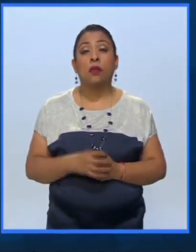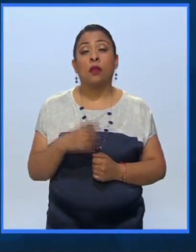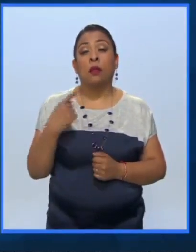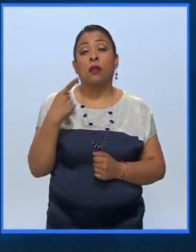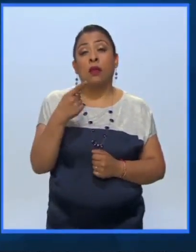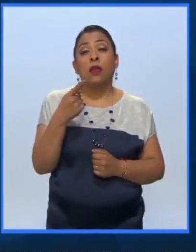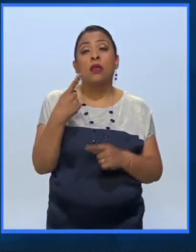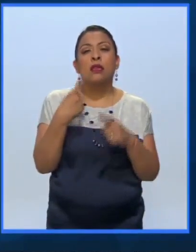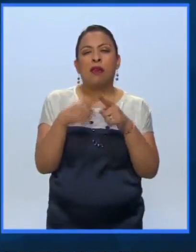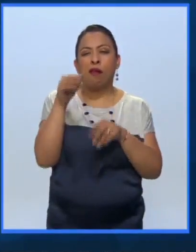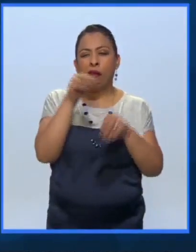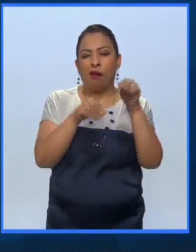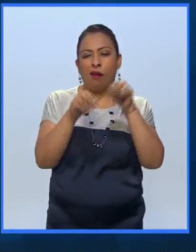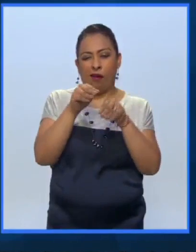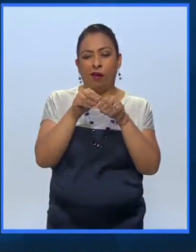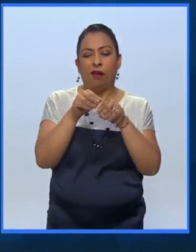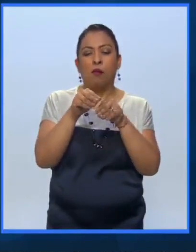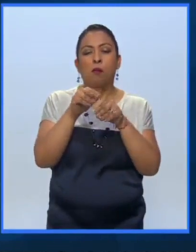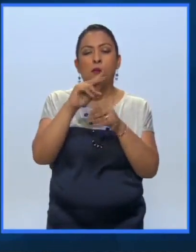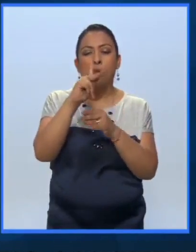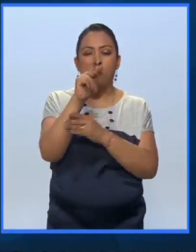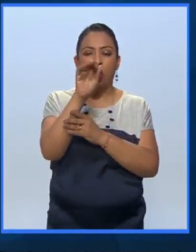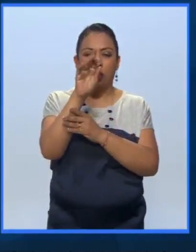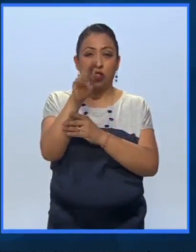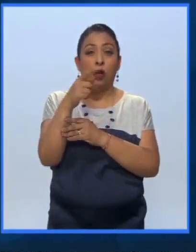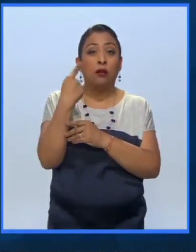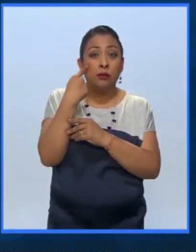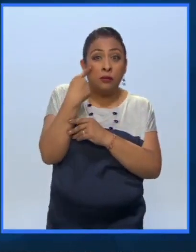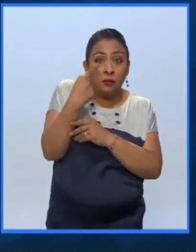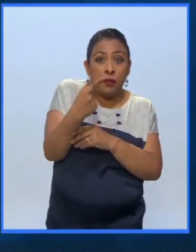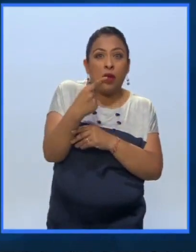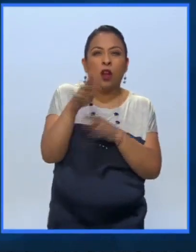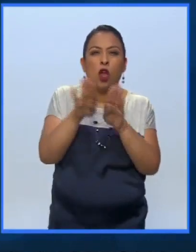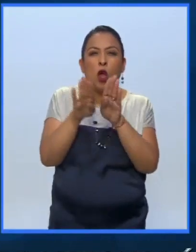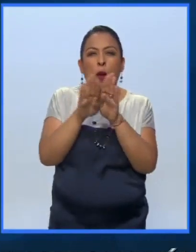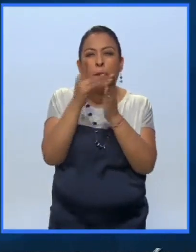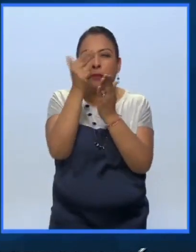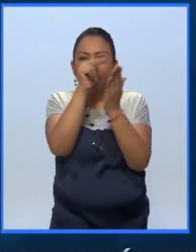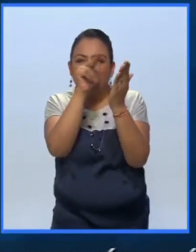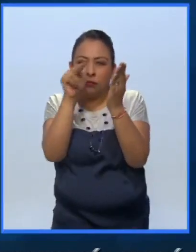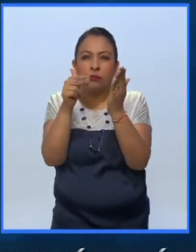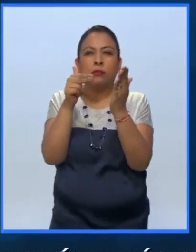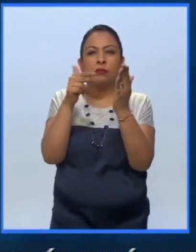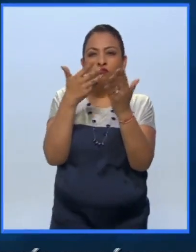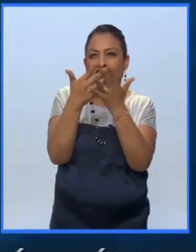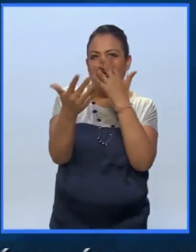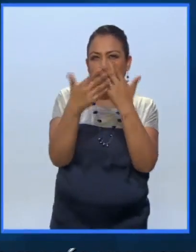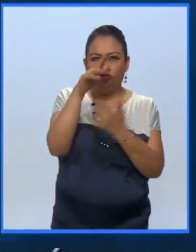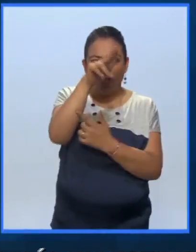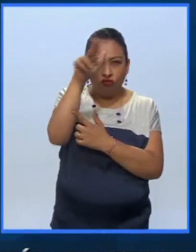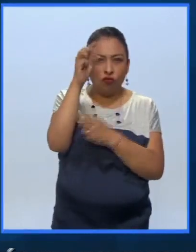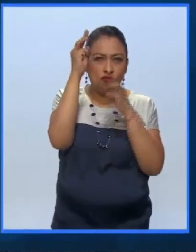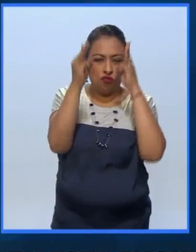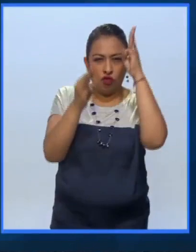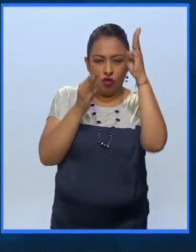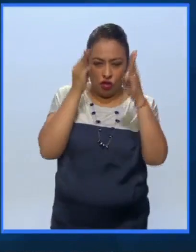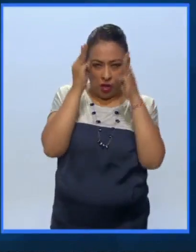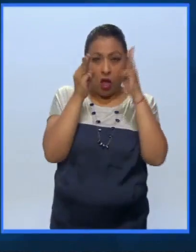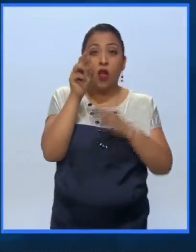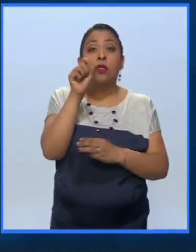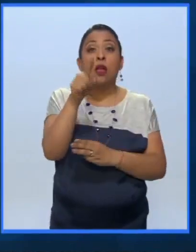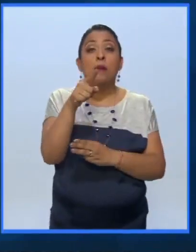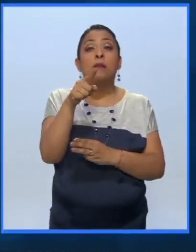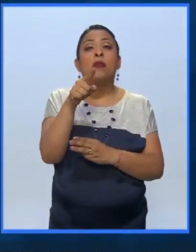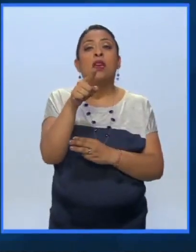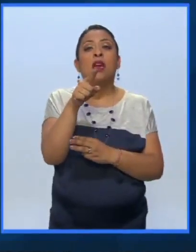Desarrollado por 59 Productions, en esta obra pudimos apreciar el boceto que Frank Gehry hizo a mano alzada del museo y también